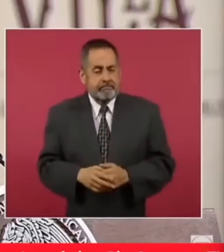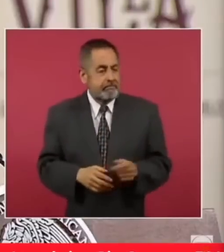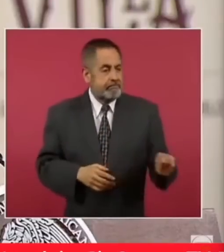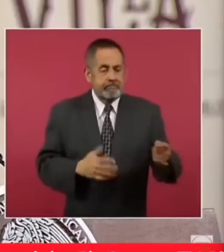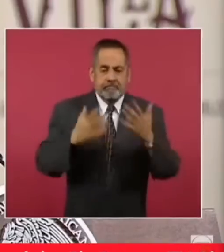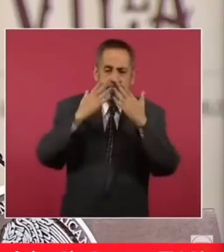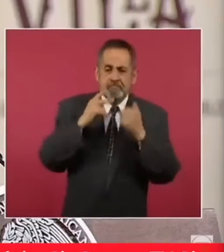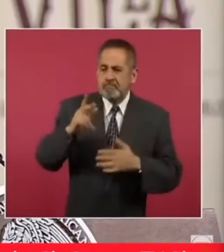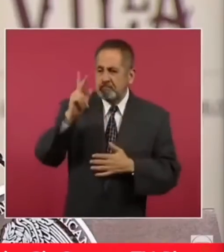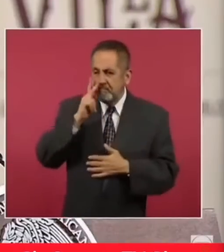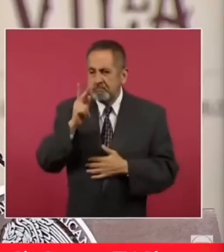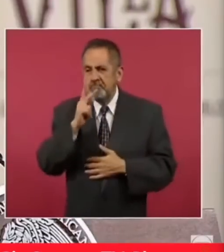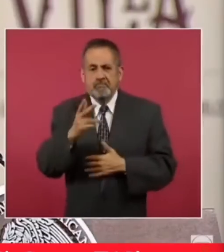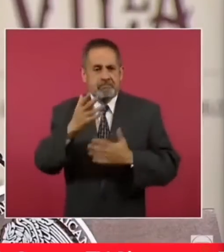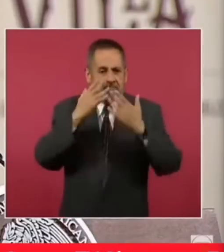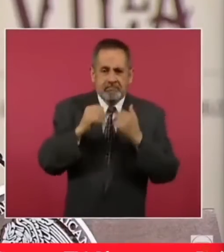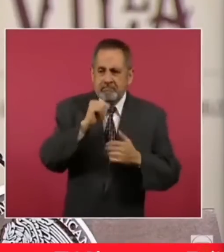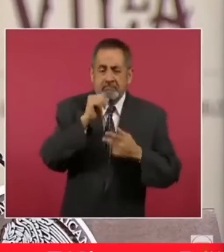pruebas,